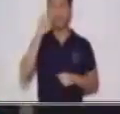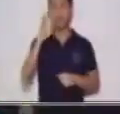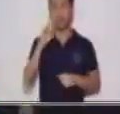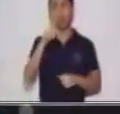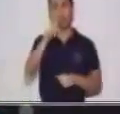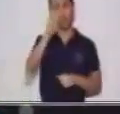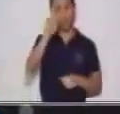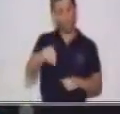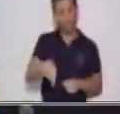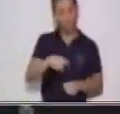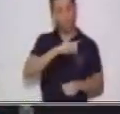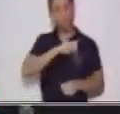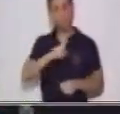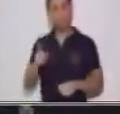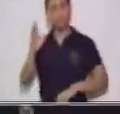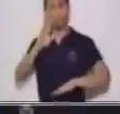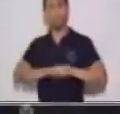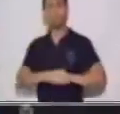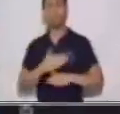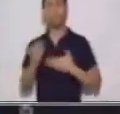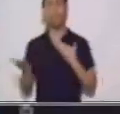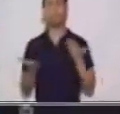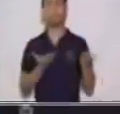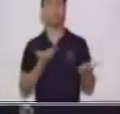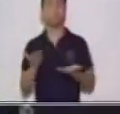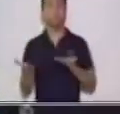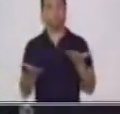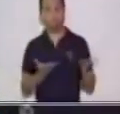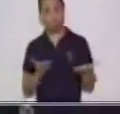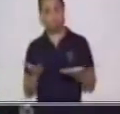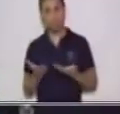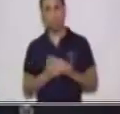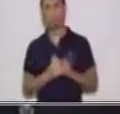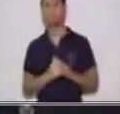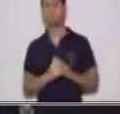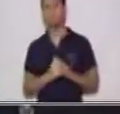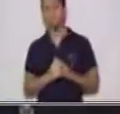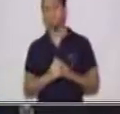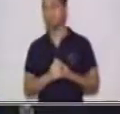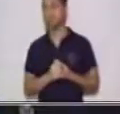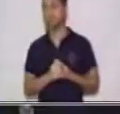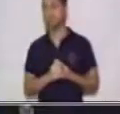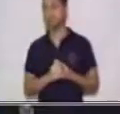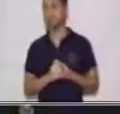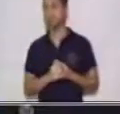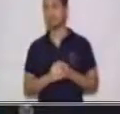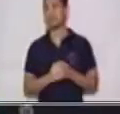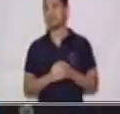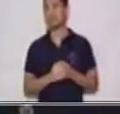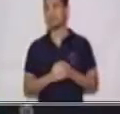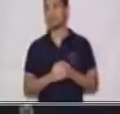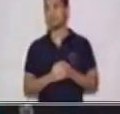amable. ¿Lo han dicho? Ahora bien, tenemos también el